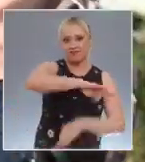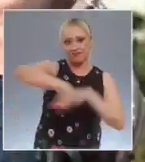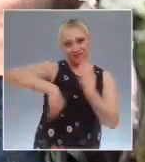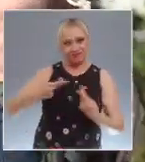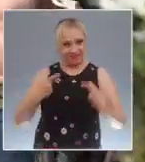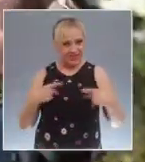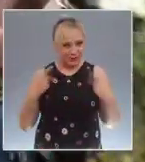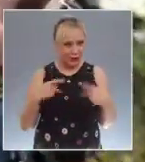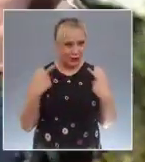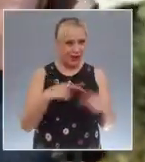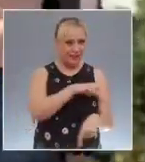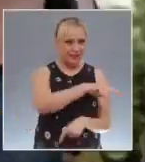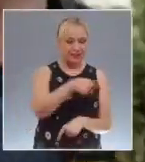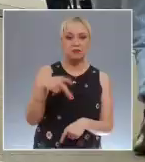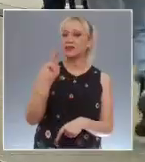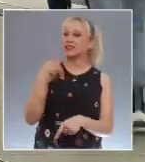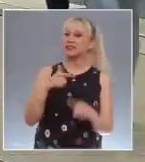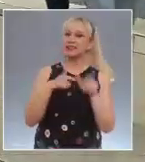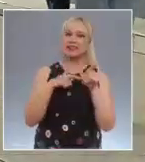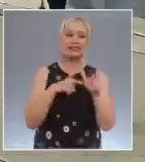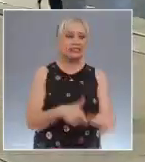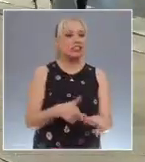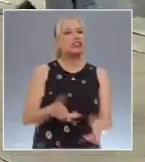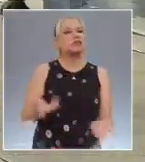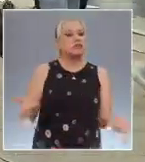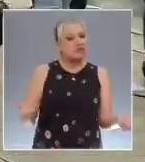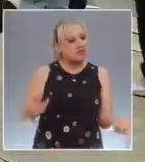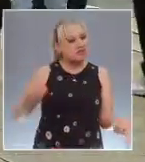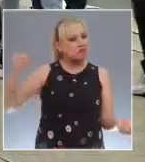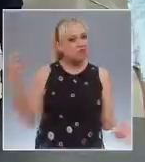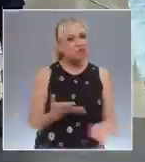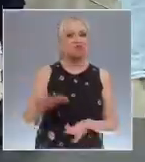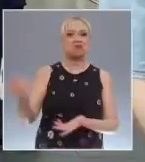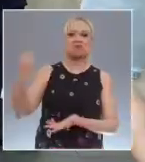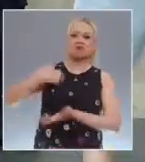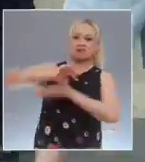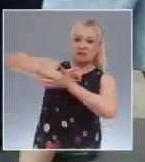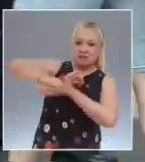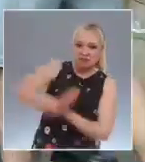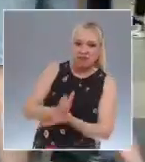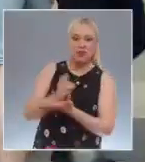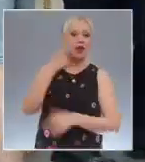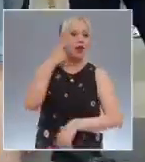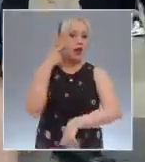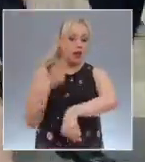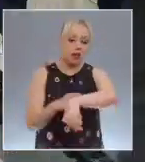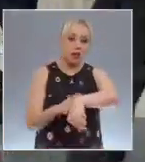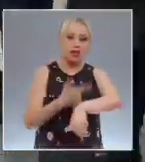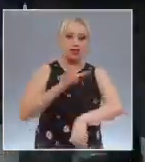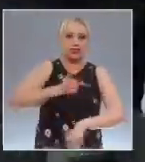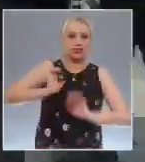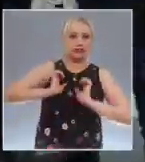estando expuestas a discriminación, racismo y desigualdades, y que ninguno de los múltiples y complejos